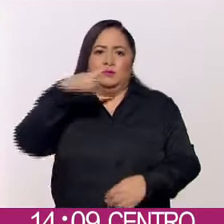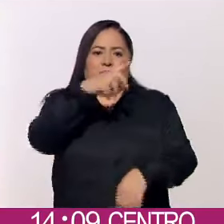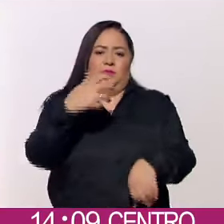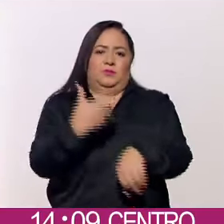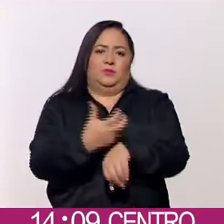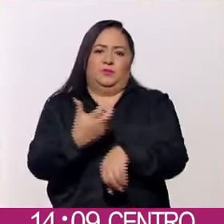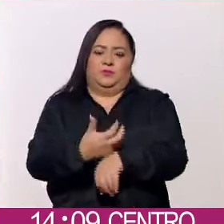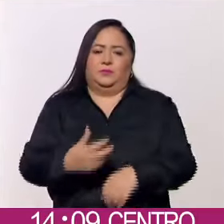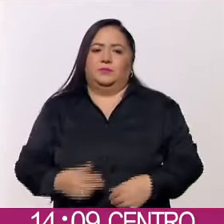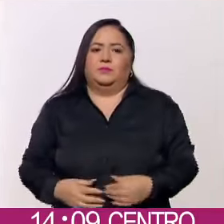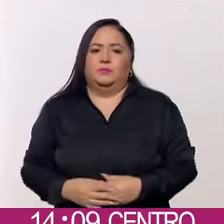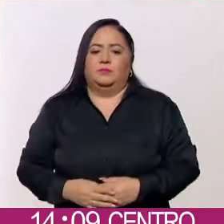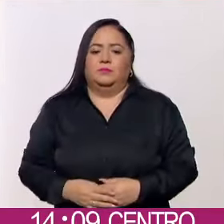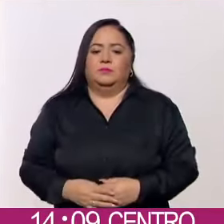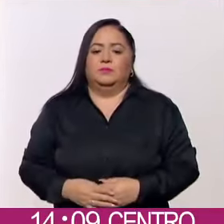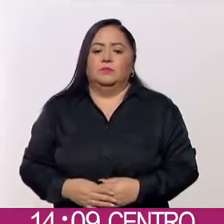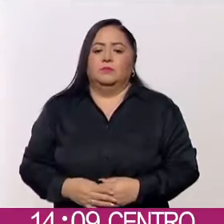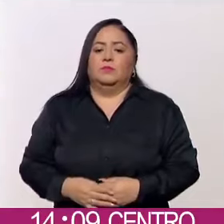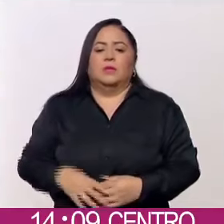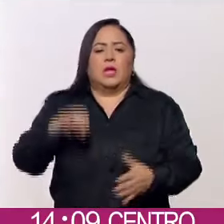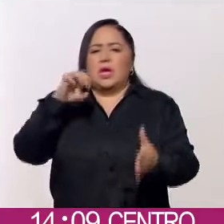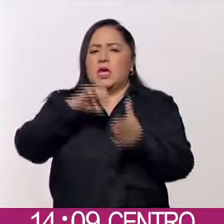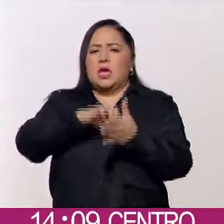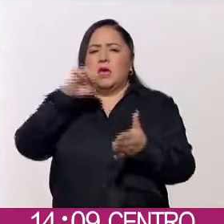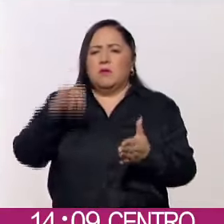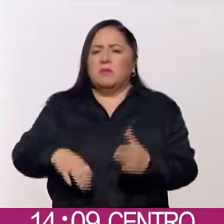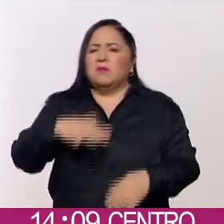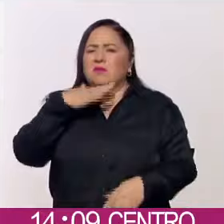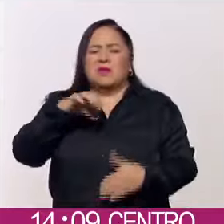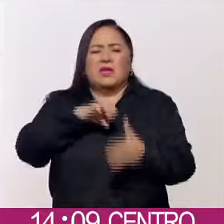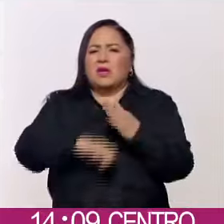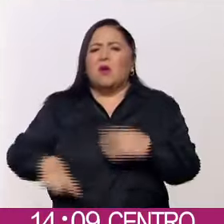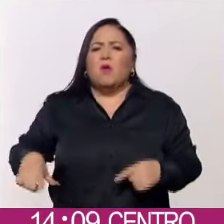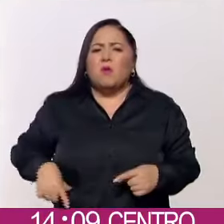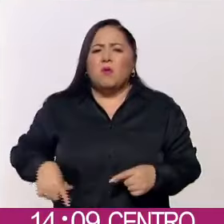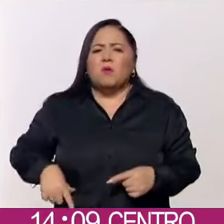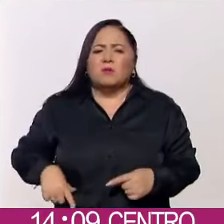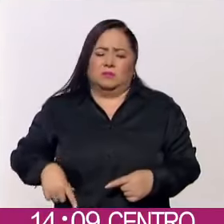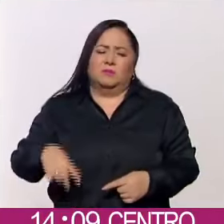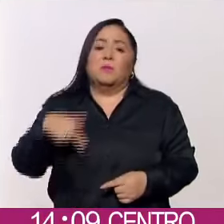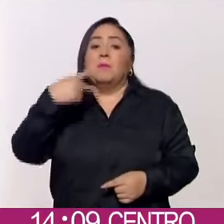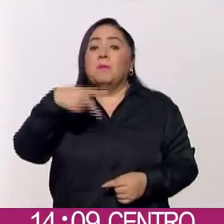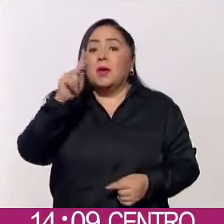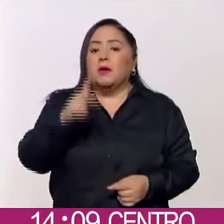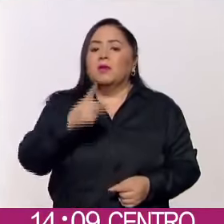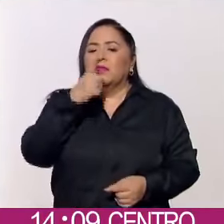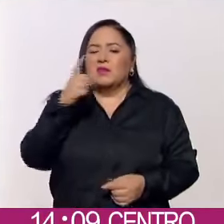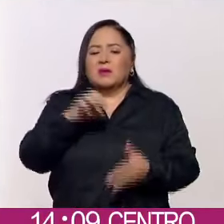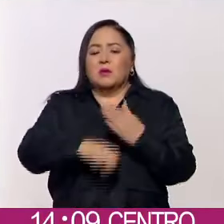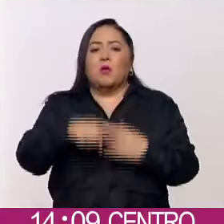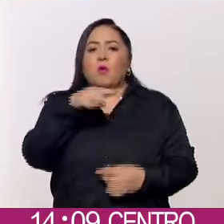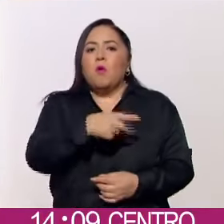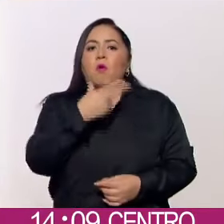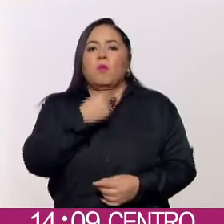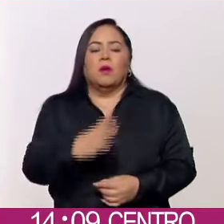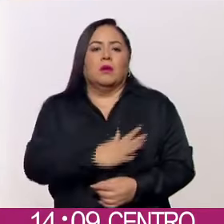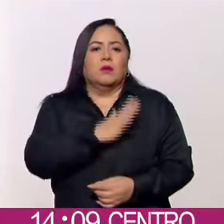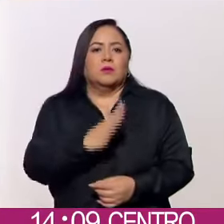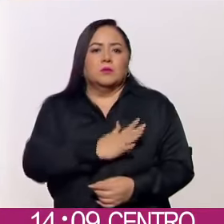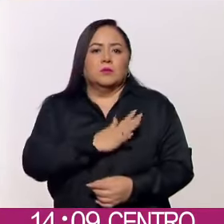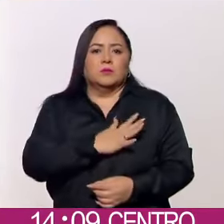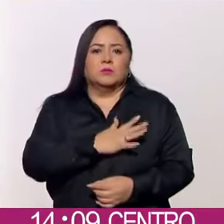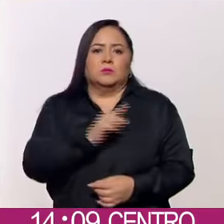Unidos. Ejemplos de la infiltración en ese gobierno sobran, pero destaca el caso de Genaro García Luna,